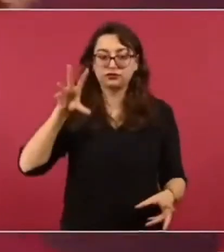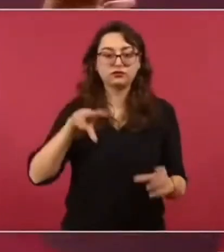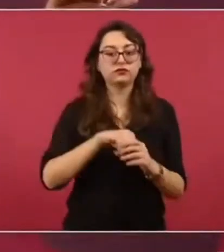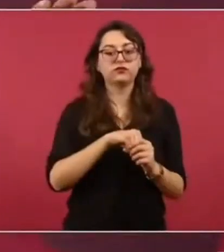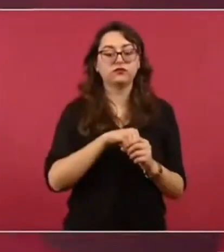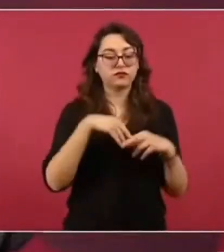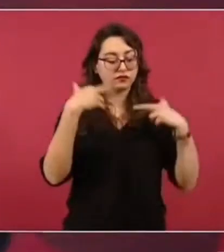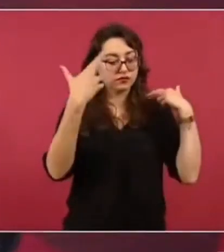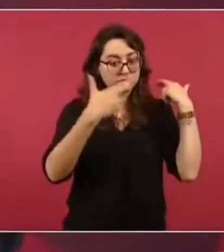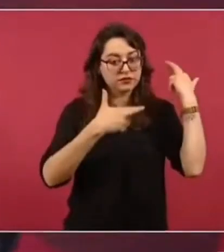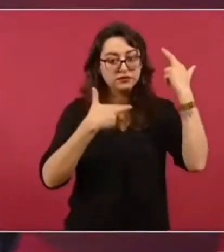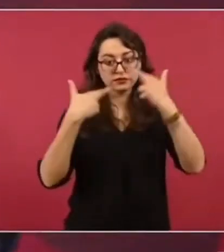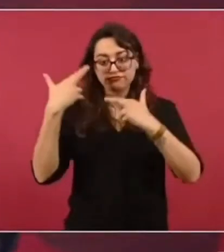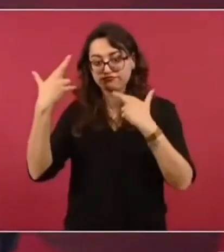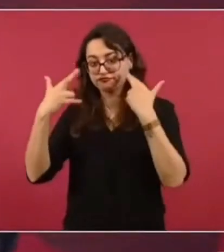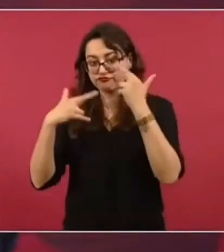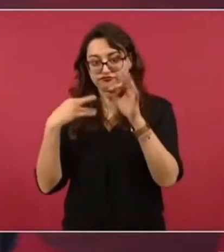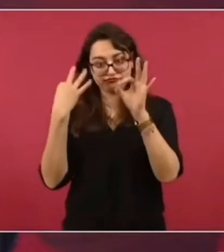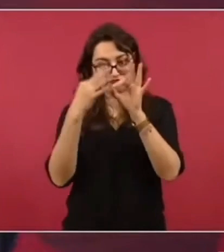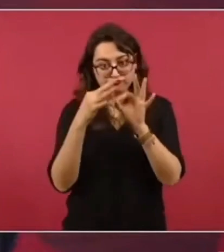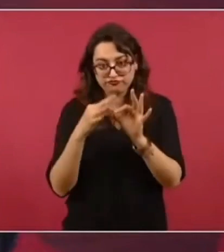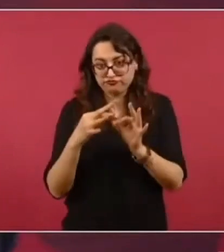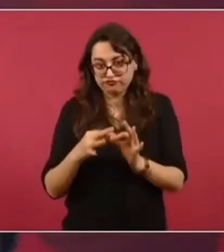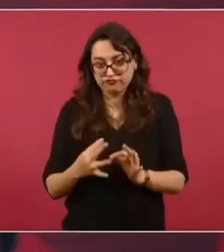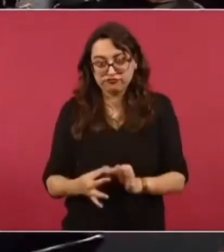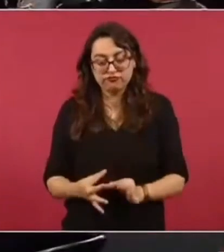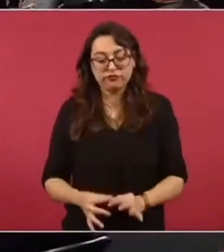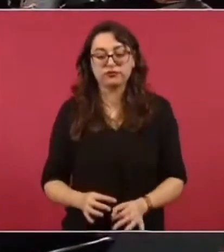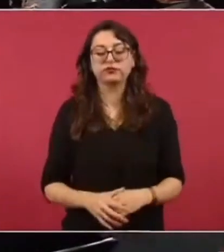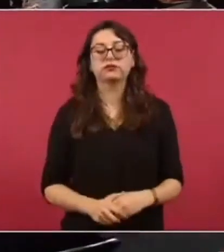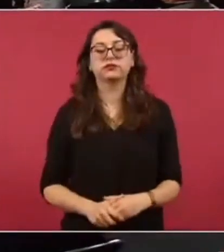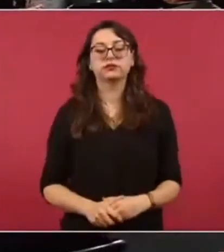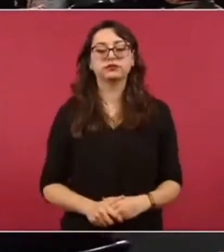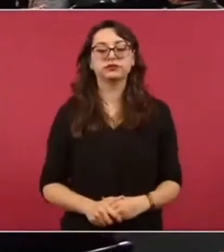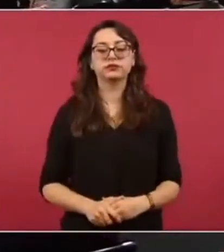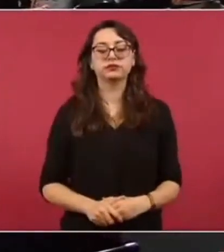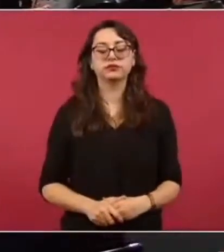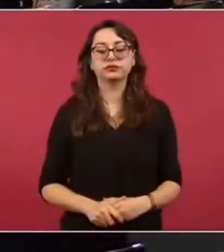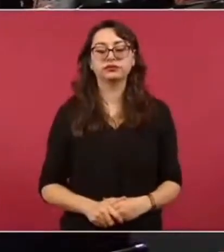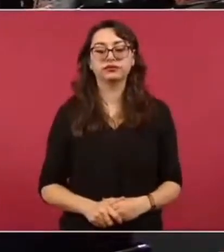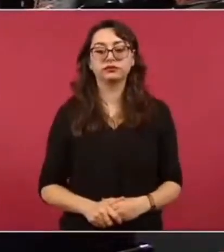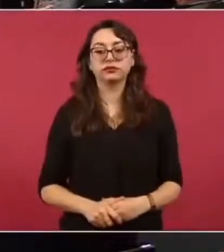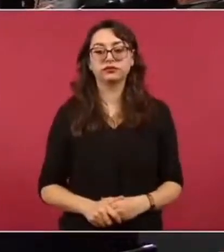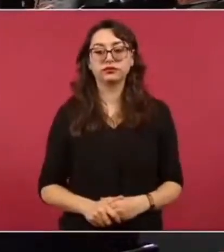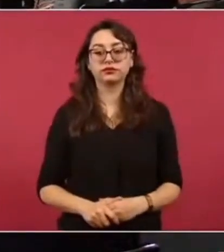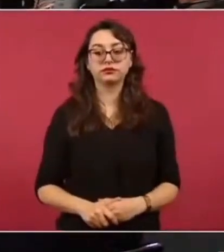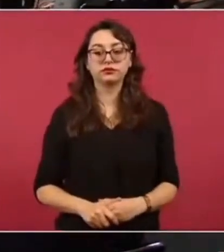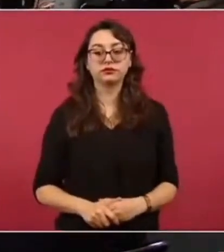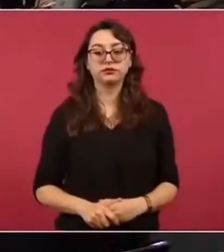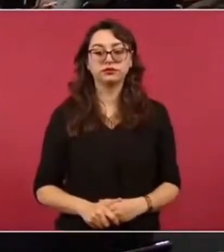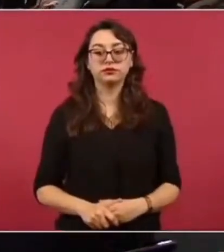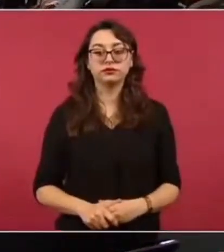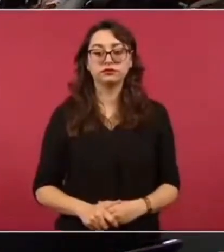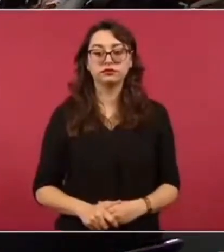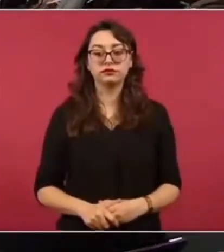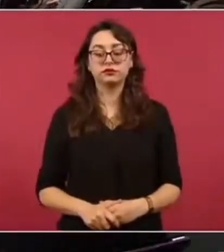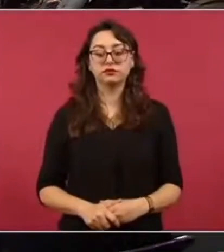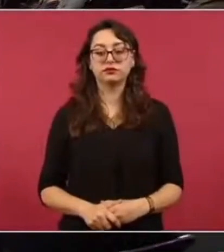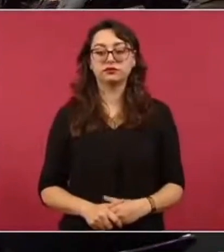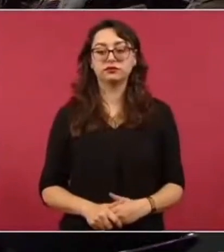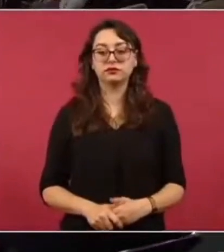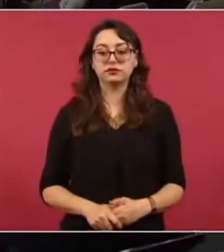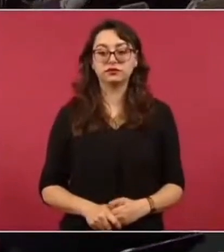no les falte nada. ¿Y cuál es el número de heridos que todavía están hospitalizados? Los mismos,